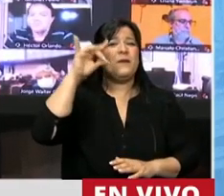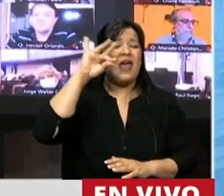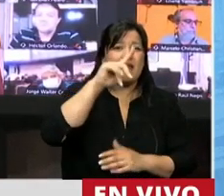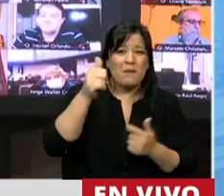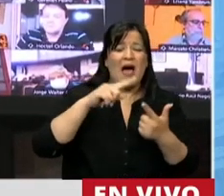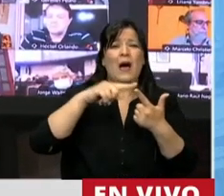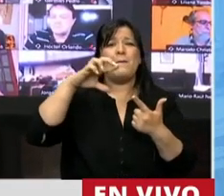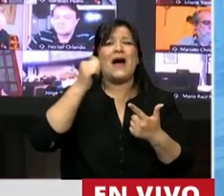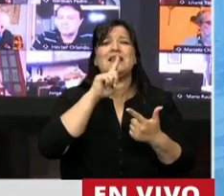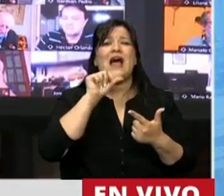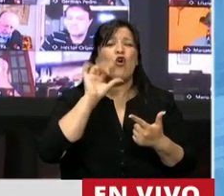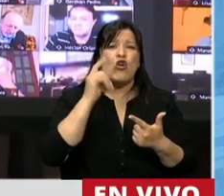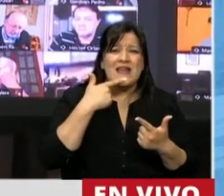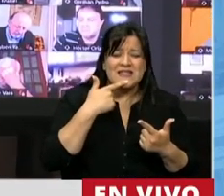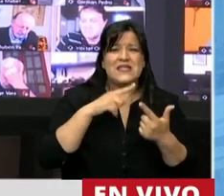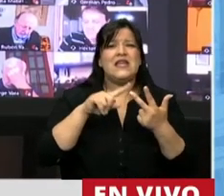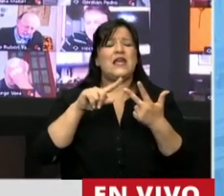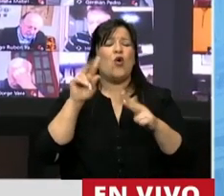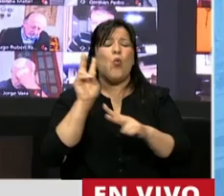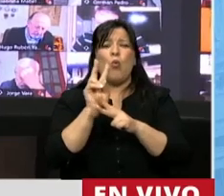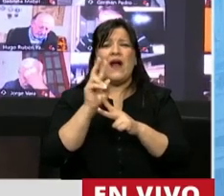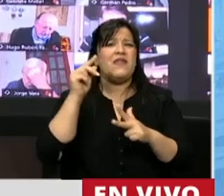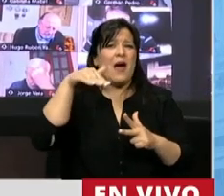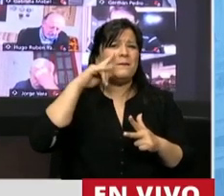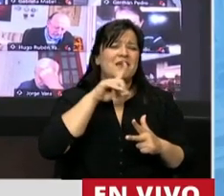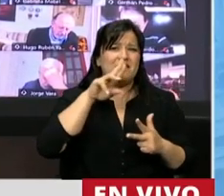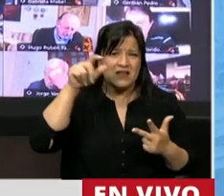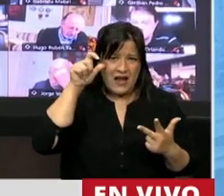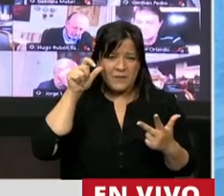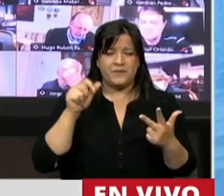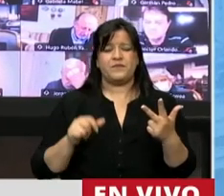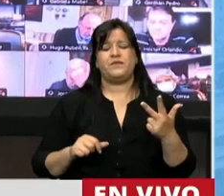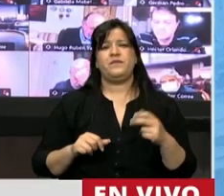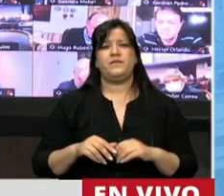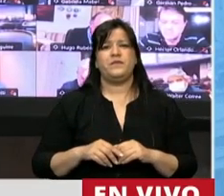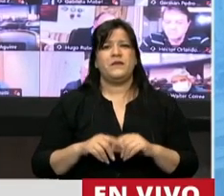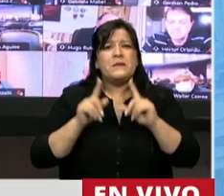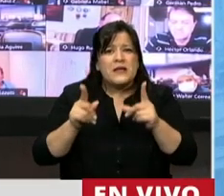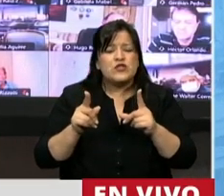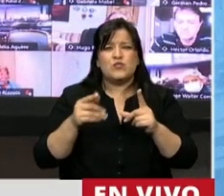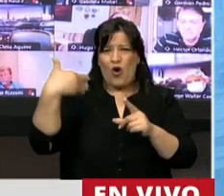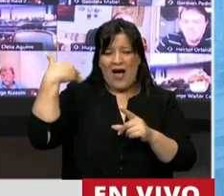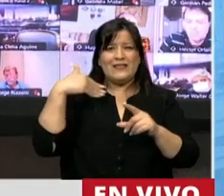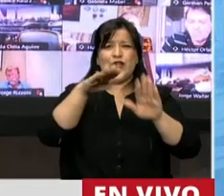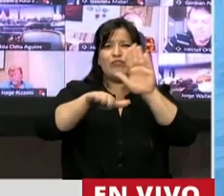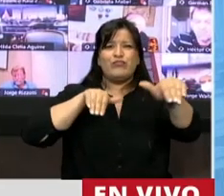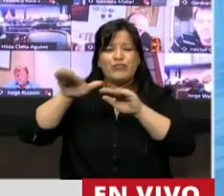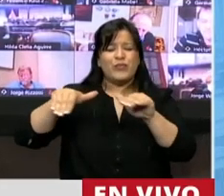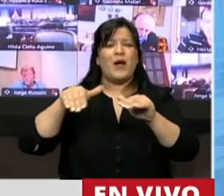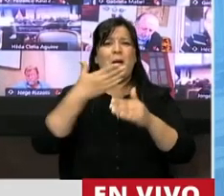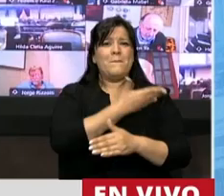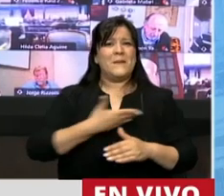y Guardia Mitre. dando lugar a esa convocatoria que hizo el presidente